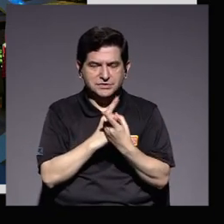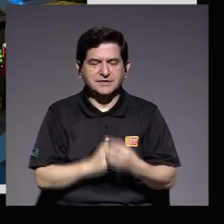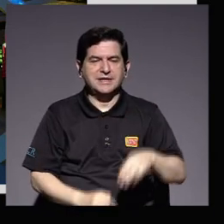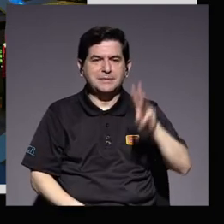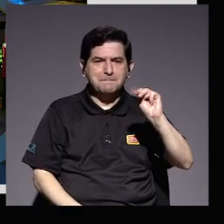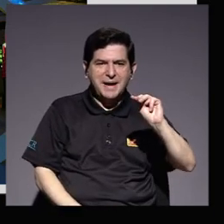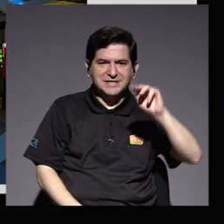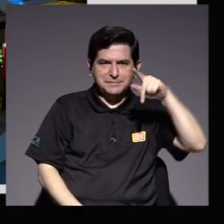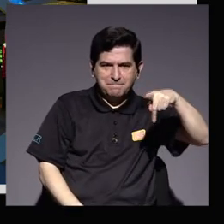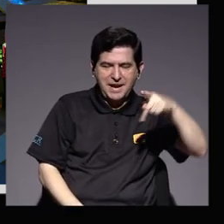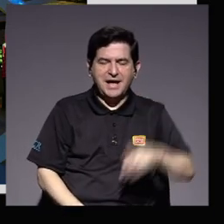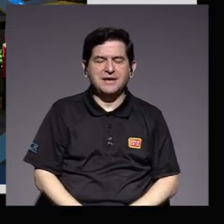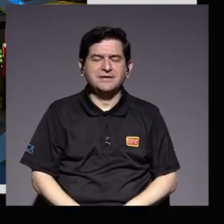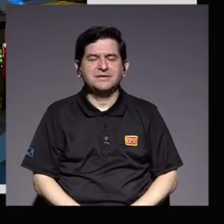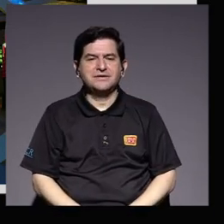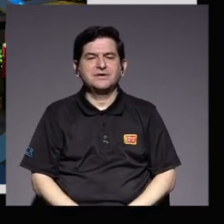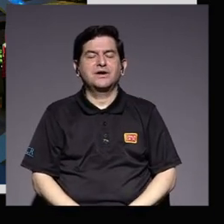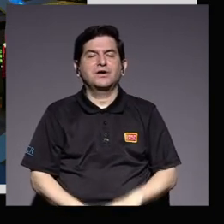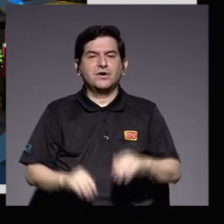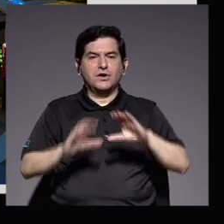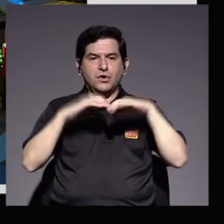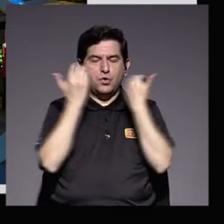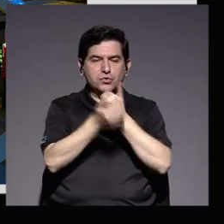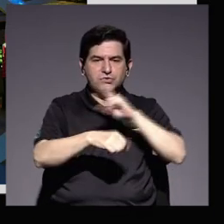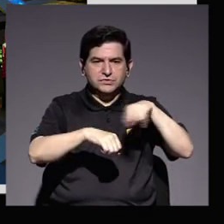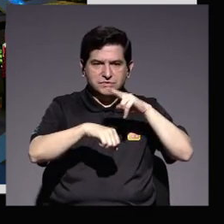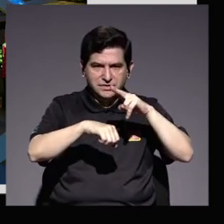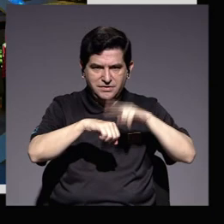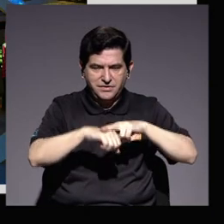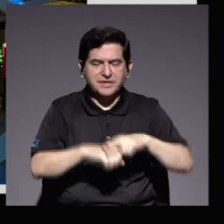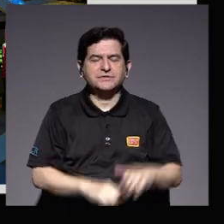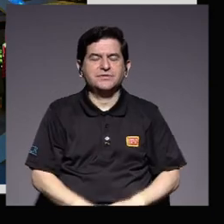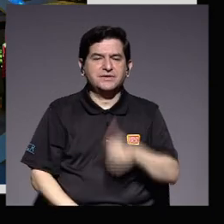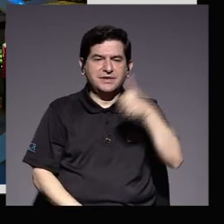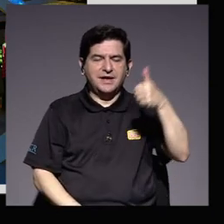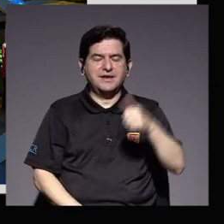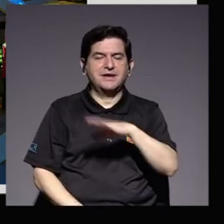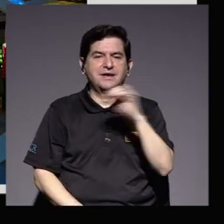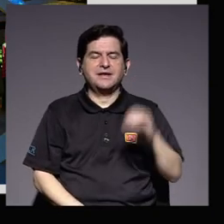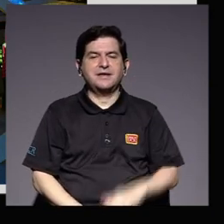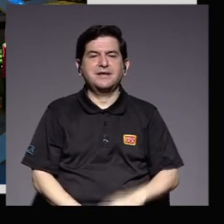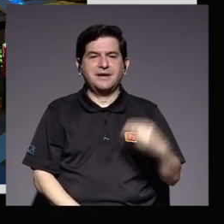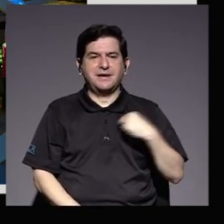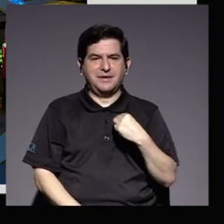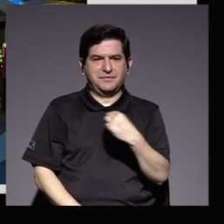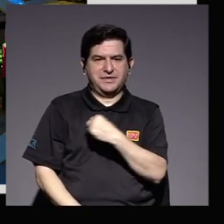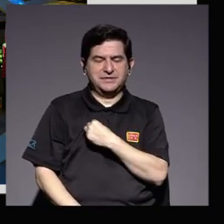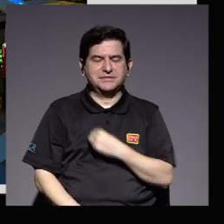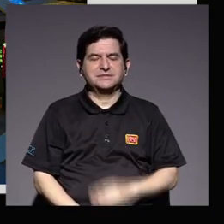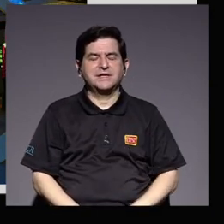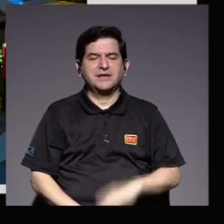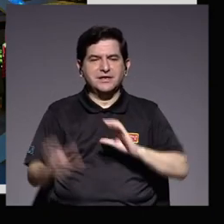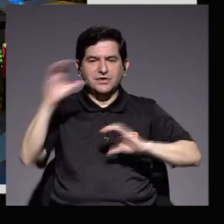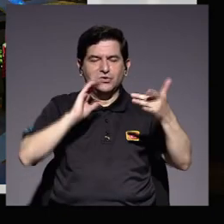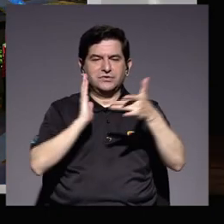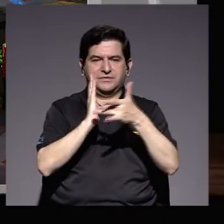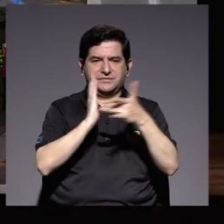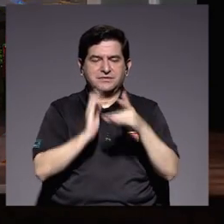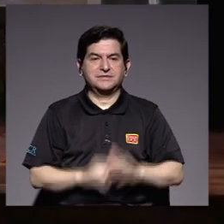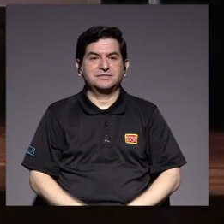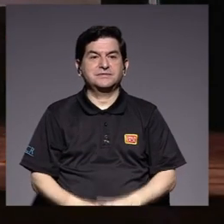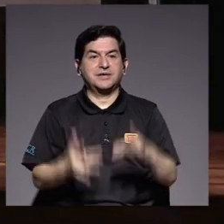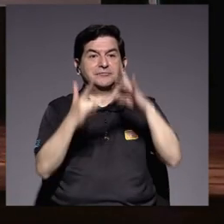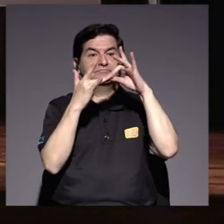Planck, el Consejo Nacional de Rectores y el Ministerio de Ciencia, Tecnología y Telecomunicaciones. Esto cobra